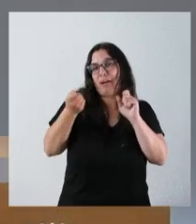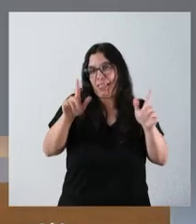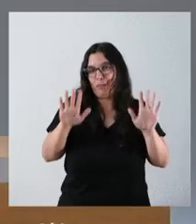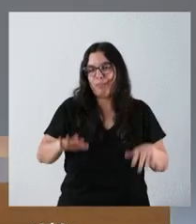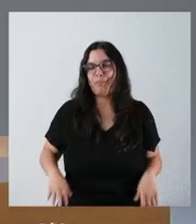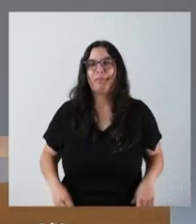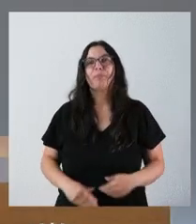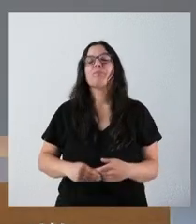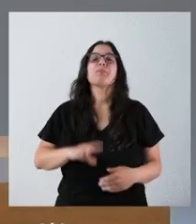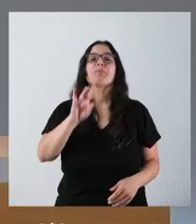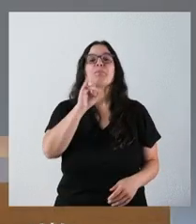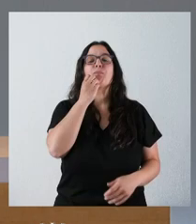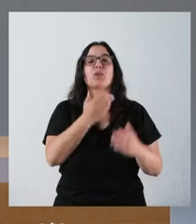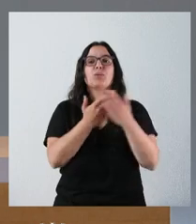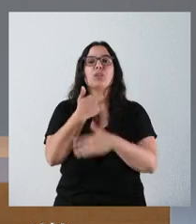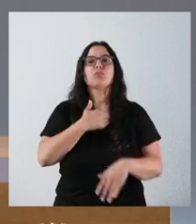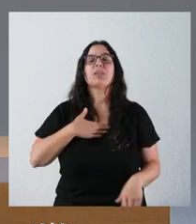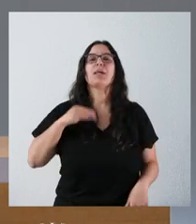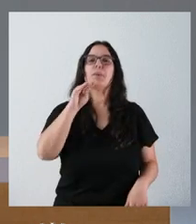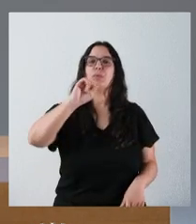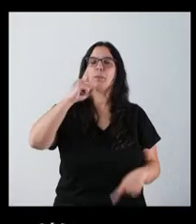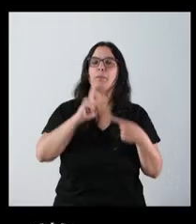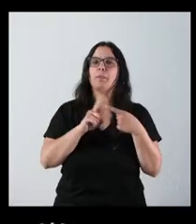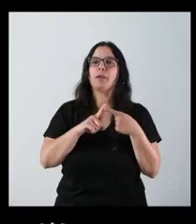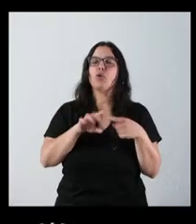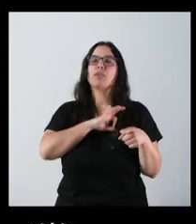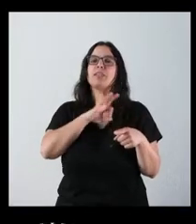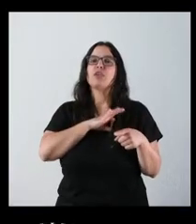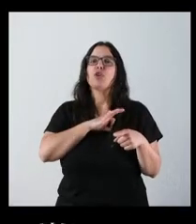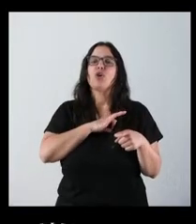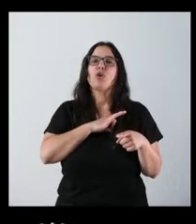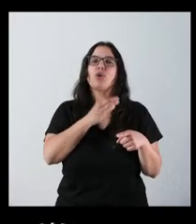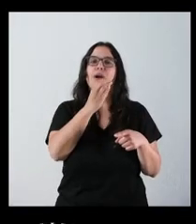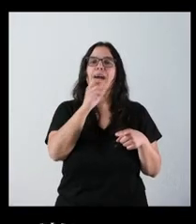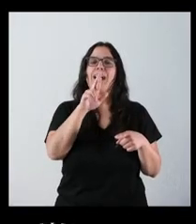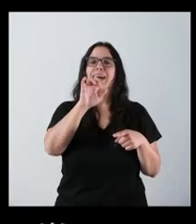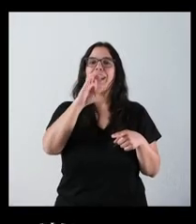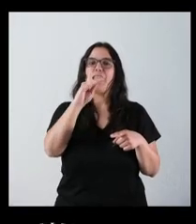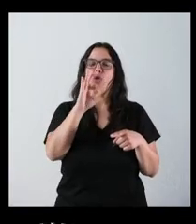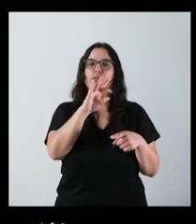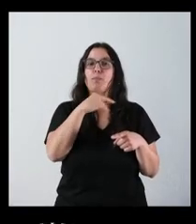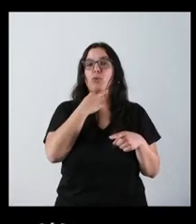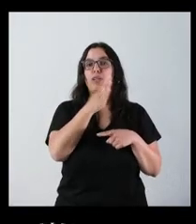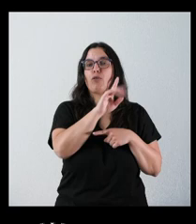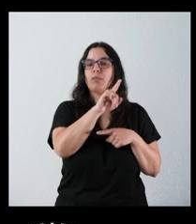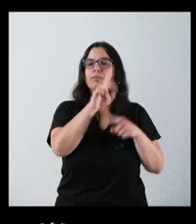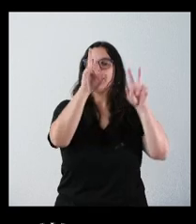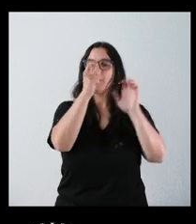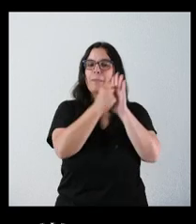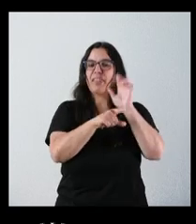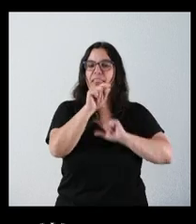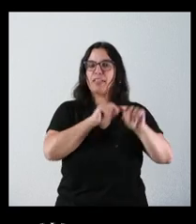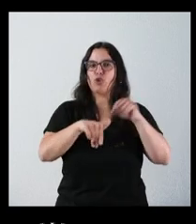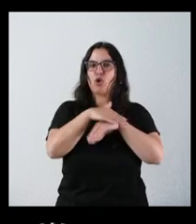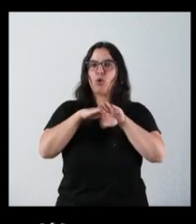Sí, buenos días. Quería preguntarle, en primer lugar, al señor Carriedo sobre las medidas que está tomando el Gobierno